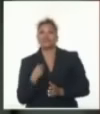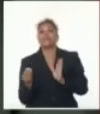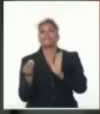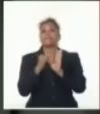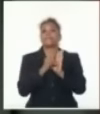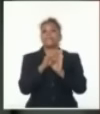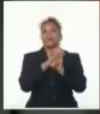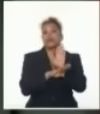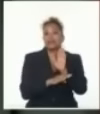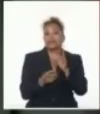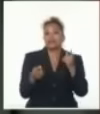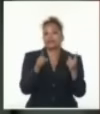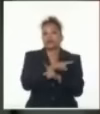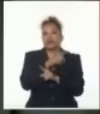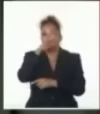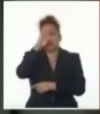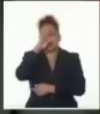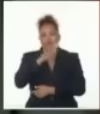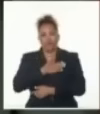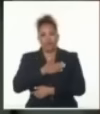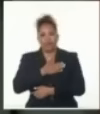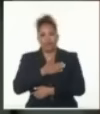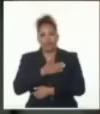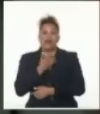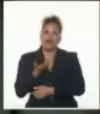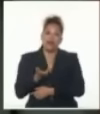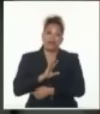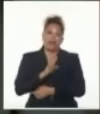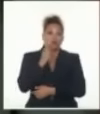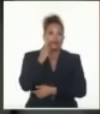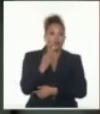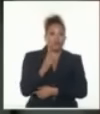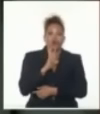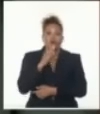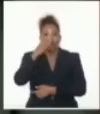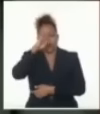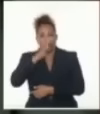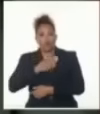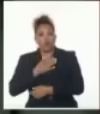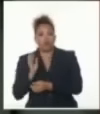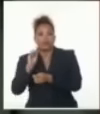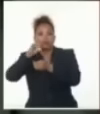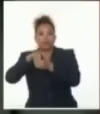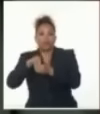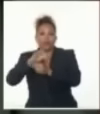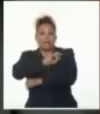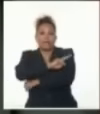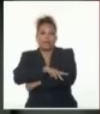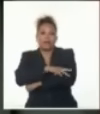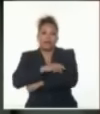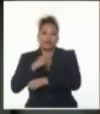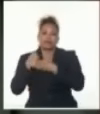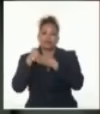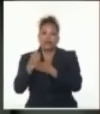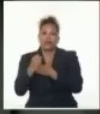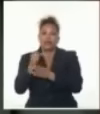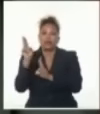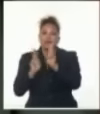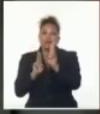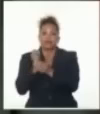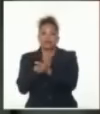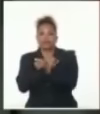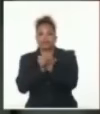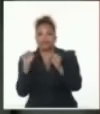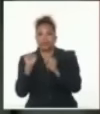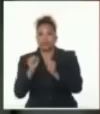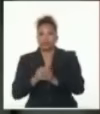población cubana. Entonces, al reconocer que Cuba no pertenece al grupo de países que no coopera con la lucha contra